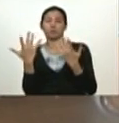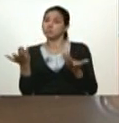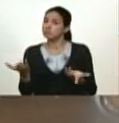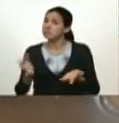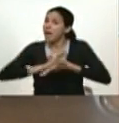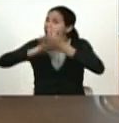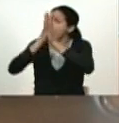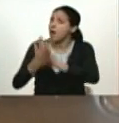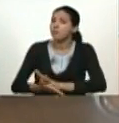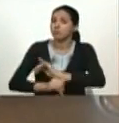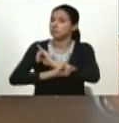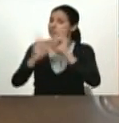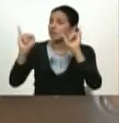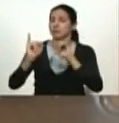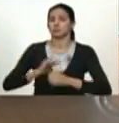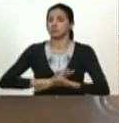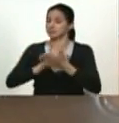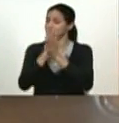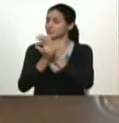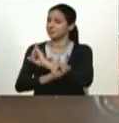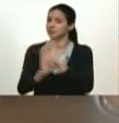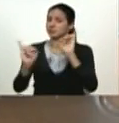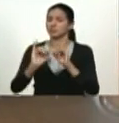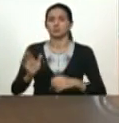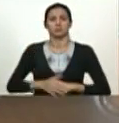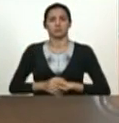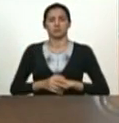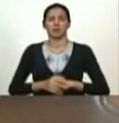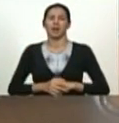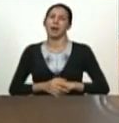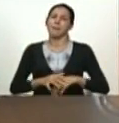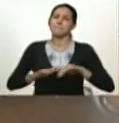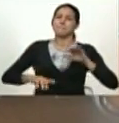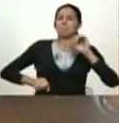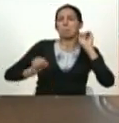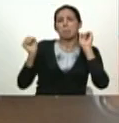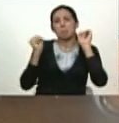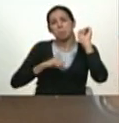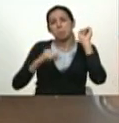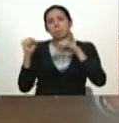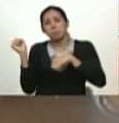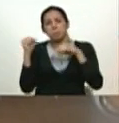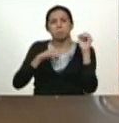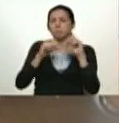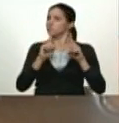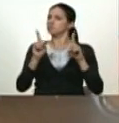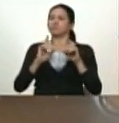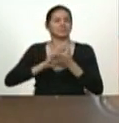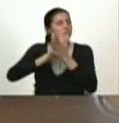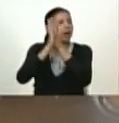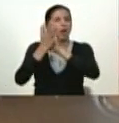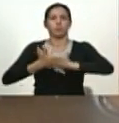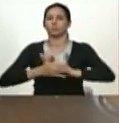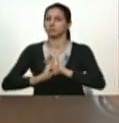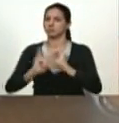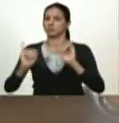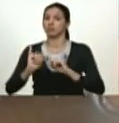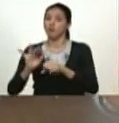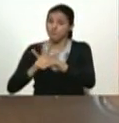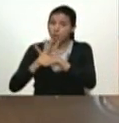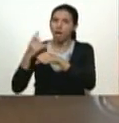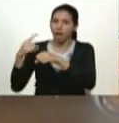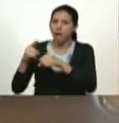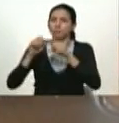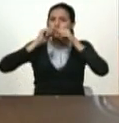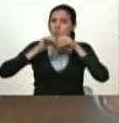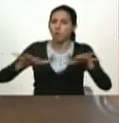o se acaba o se acaba no podemos hablar con medias tintas que con no no no no eso hay que acabarlo porque tiene una gran influencia en